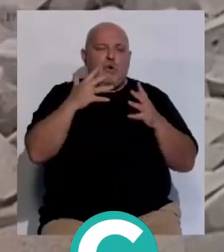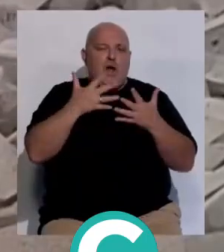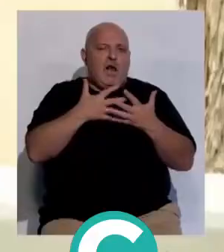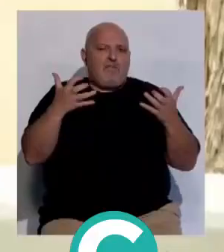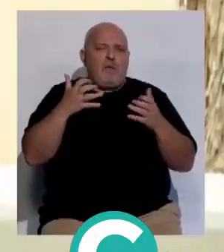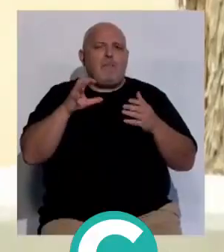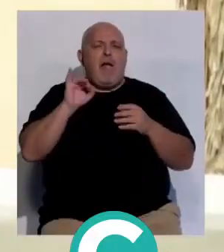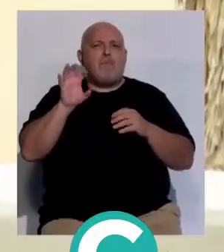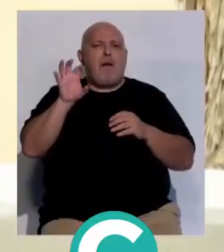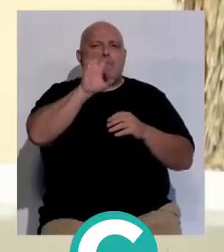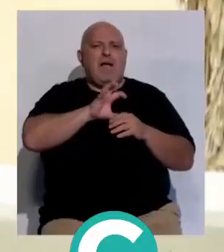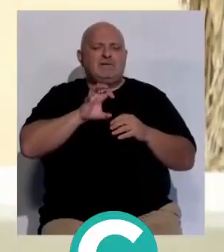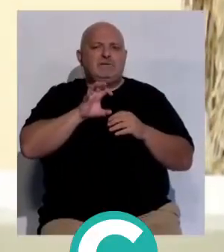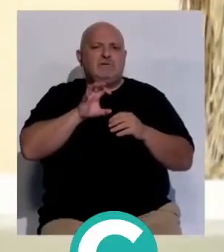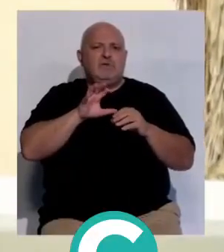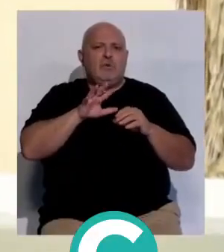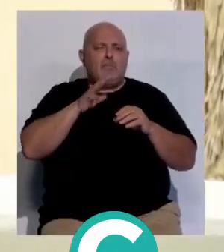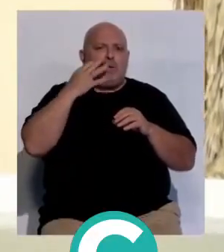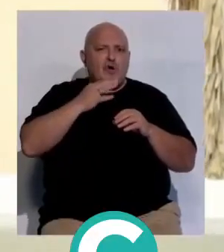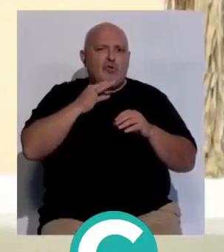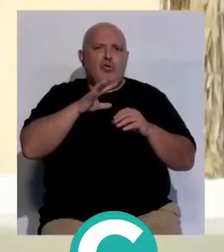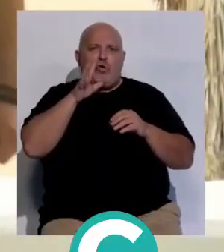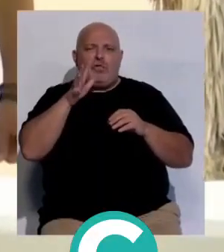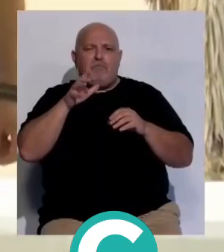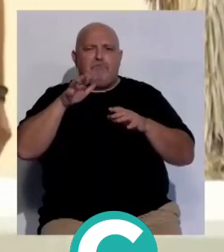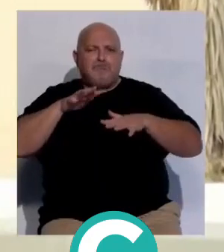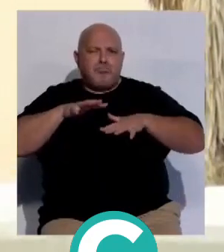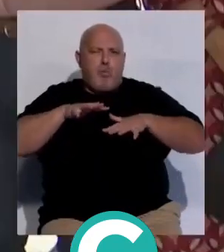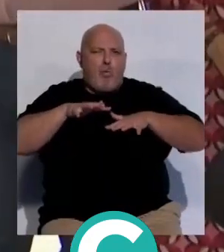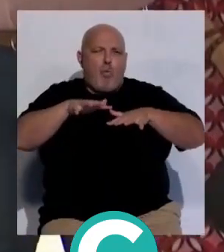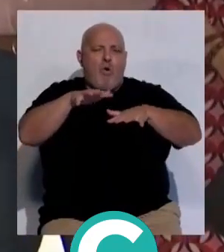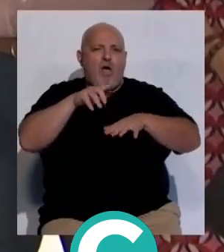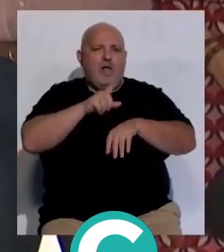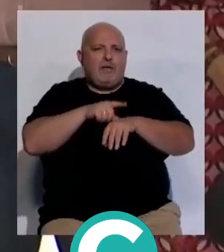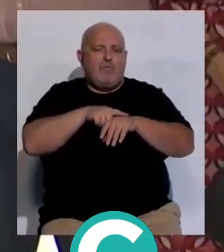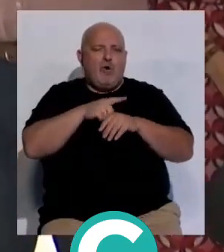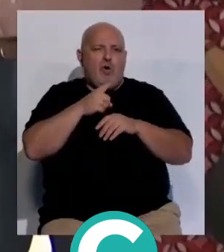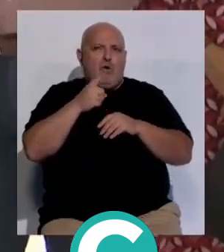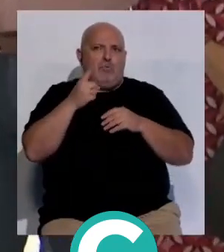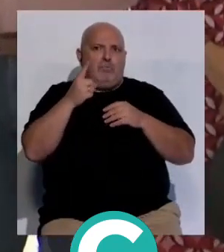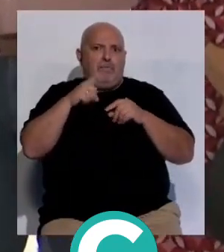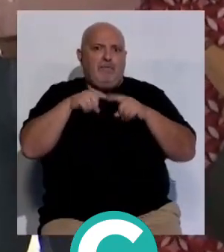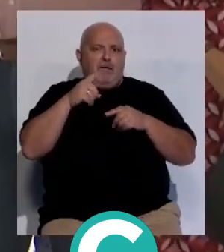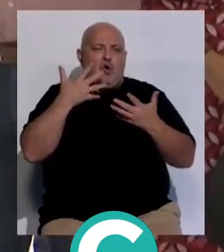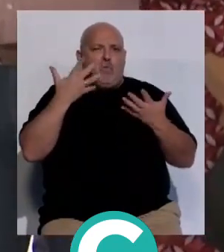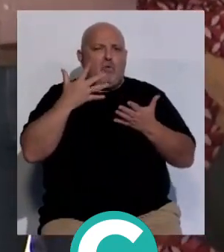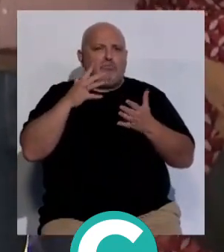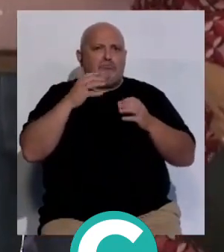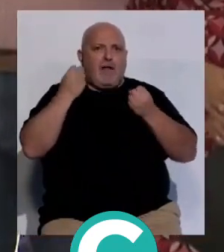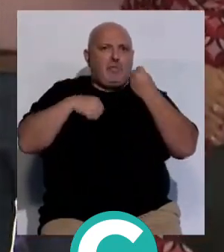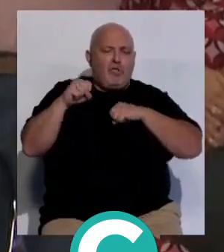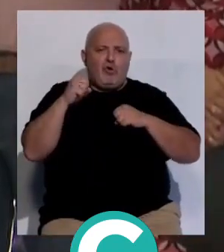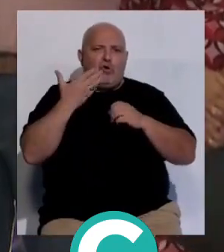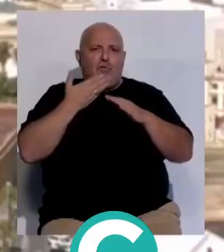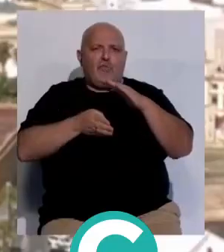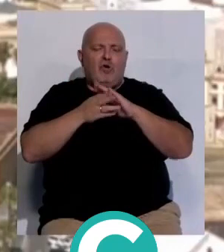dispone de mapas de peligrosidad por calado por arrastre de personas por tiempos de llegada y por flujo momento además de la importante